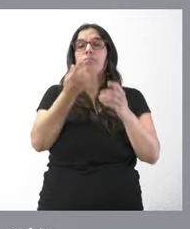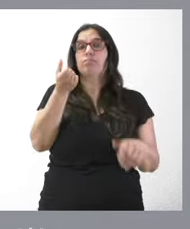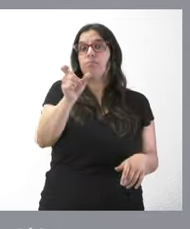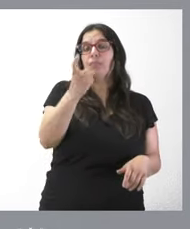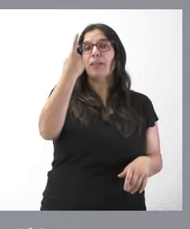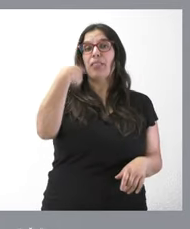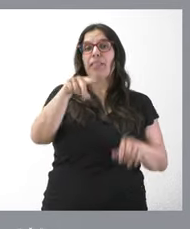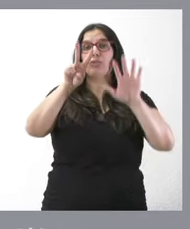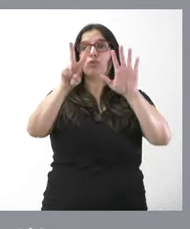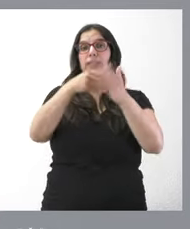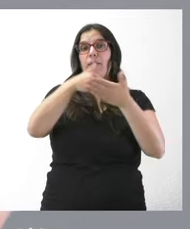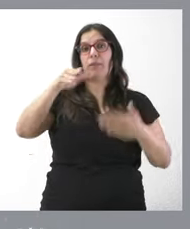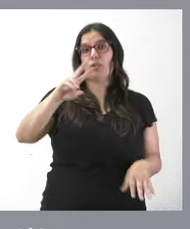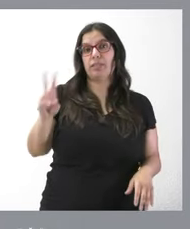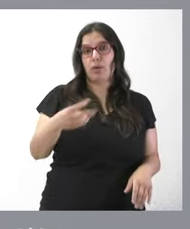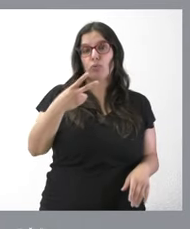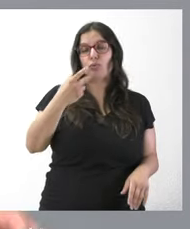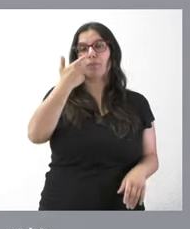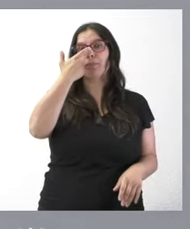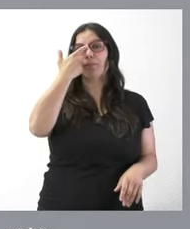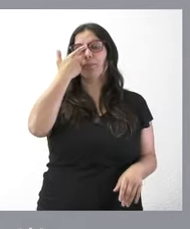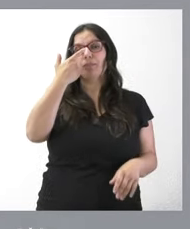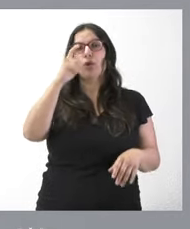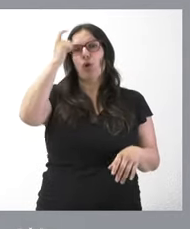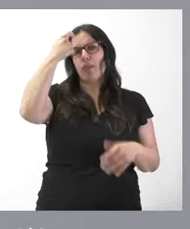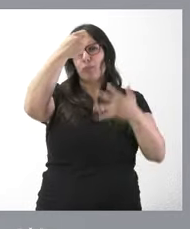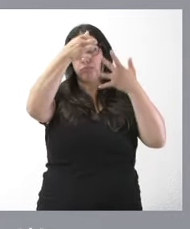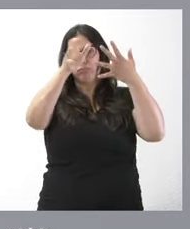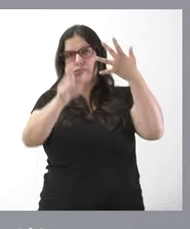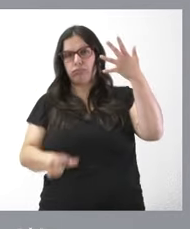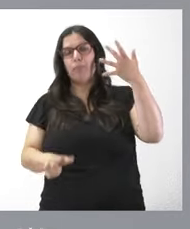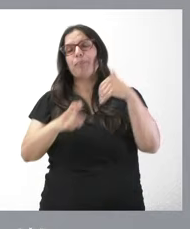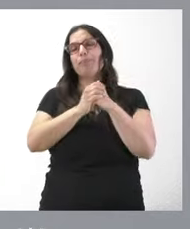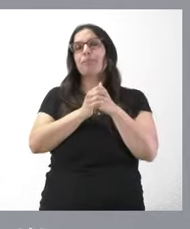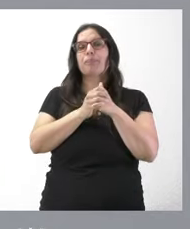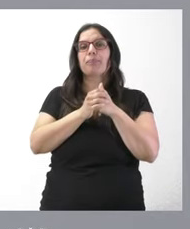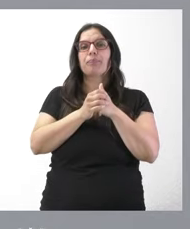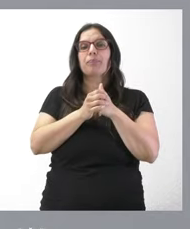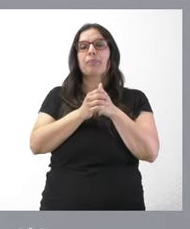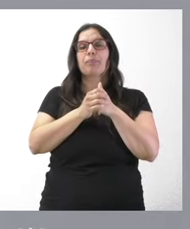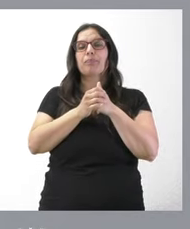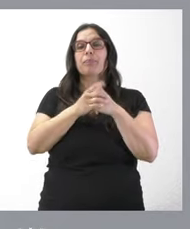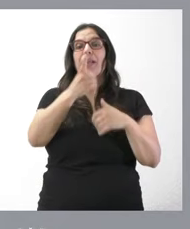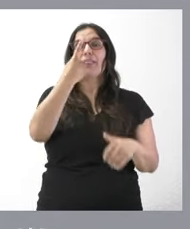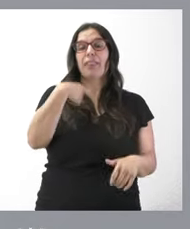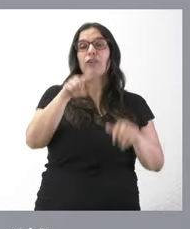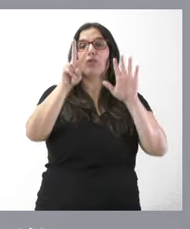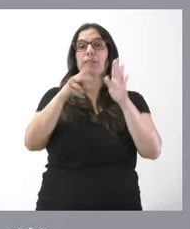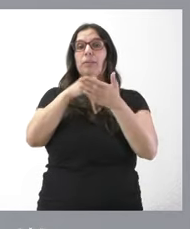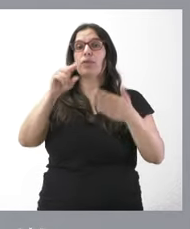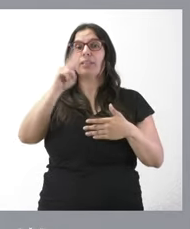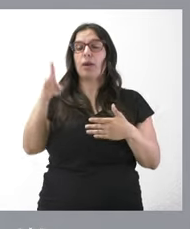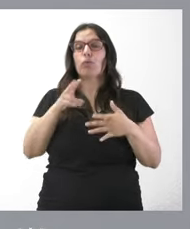107 millones de euros, entre todos los conceptos. Por detallar el destino de estos 107 millones de euros,